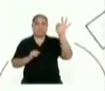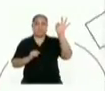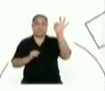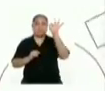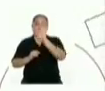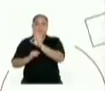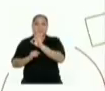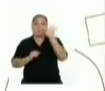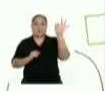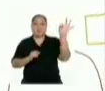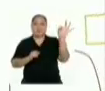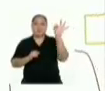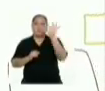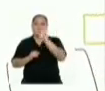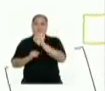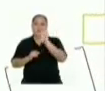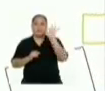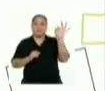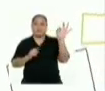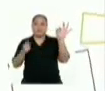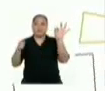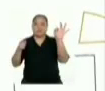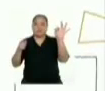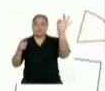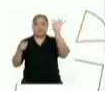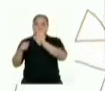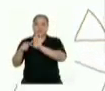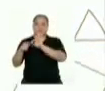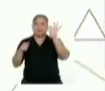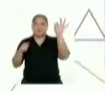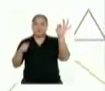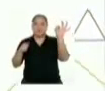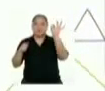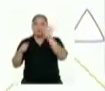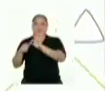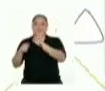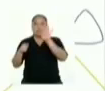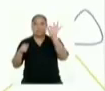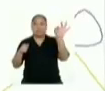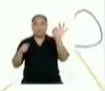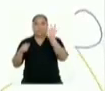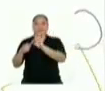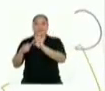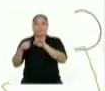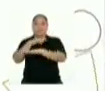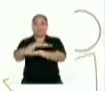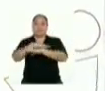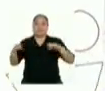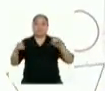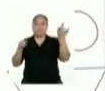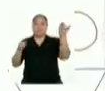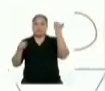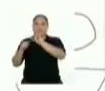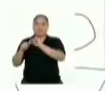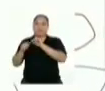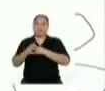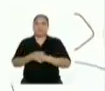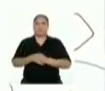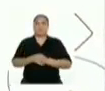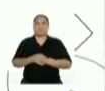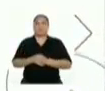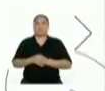lo hacemos coincidir con el punto de intersección del doblez anterior con el doblez mitad del paso 1,